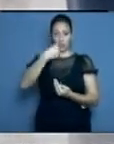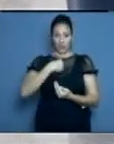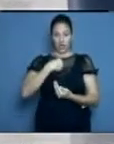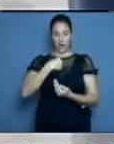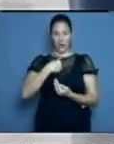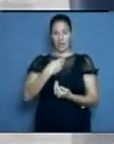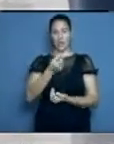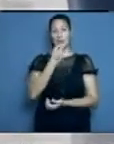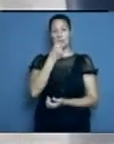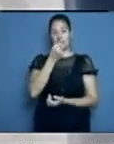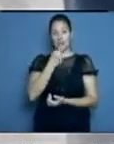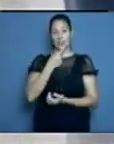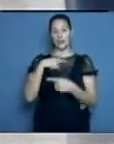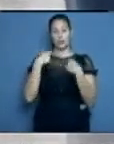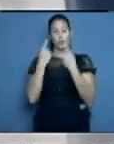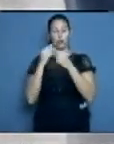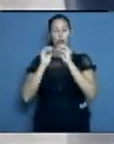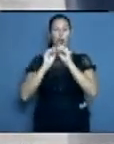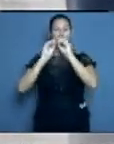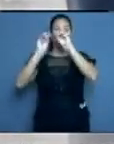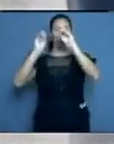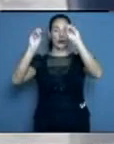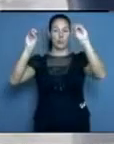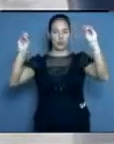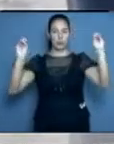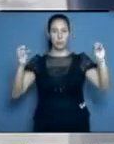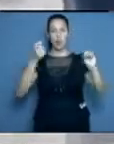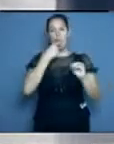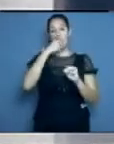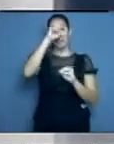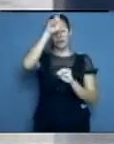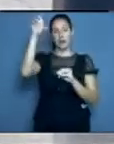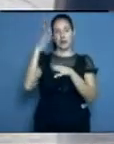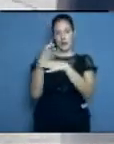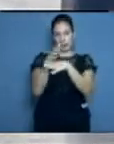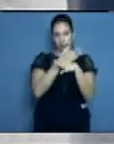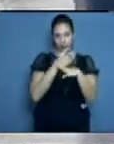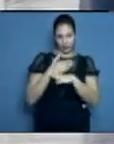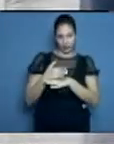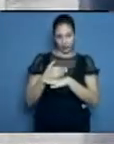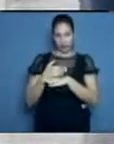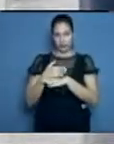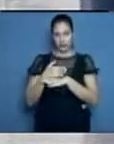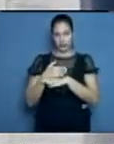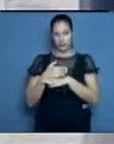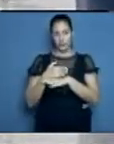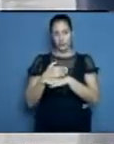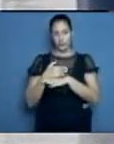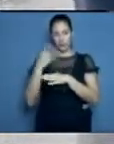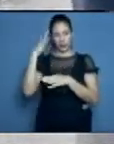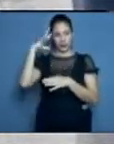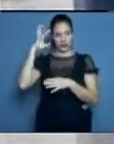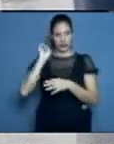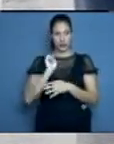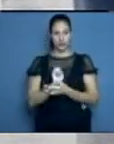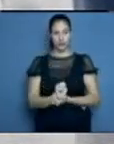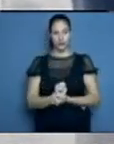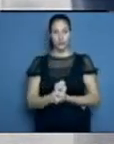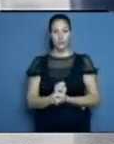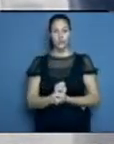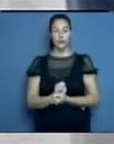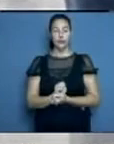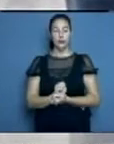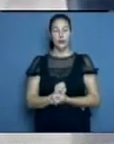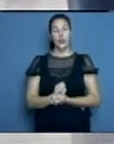distribuirlo hacia las unidades. Y si nos corresponde hacer una ruta crítica a un por ciento de medicamentos